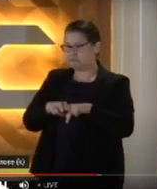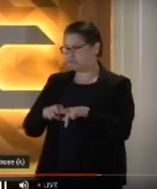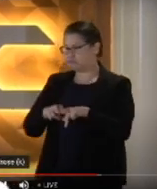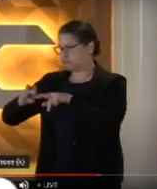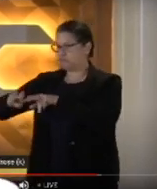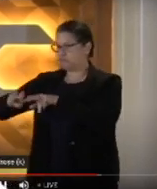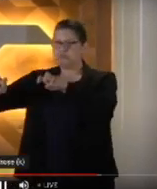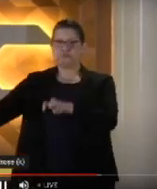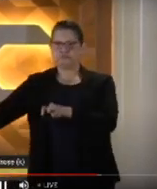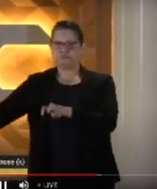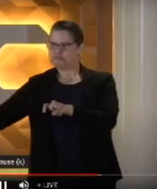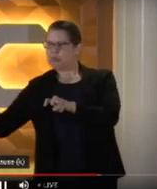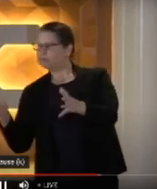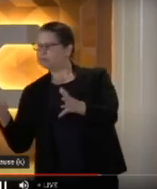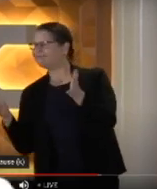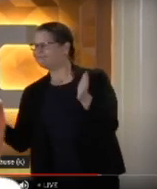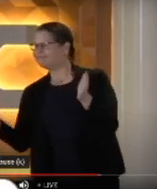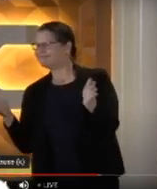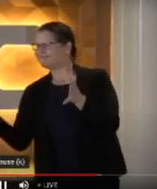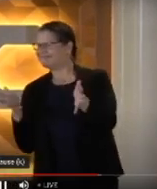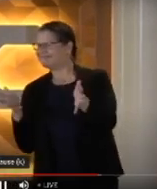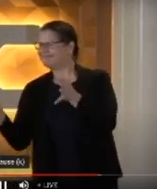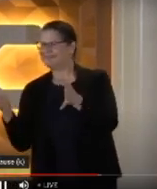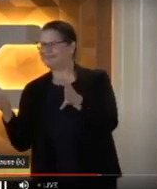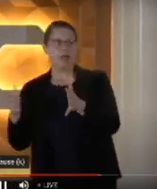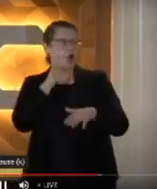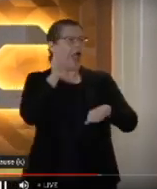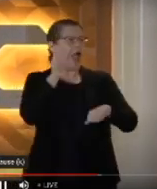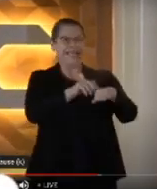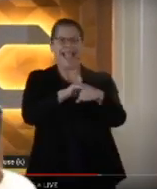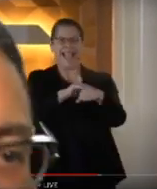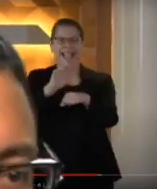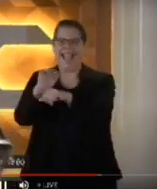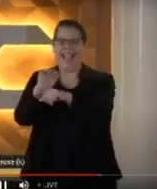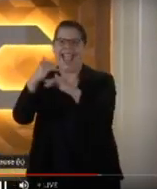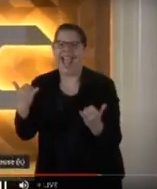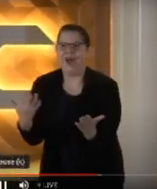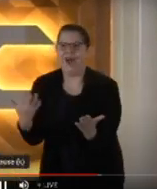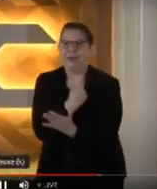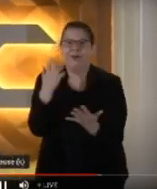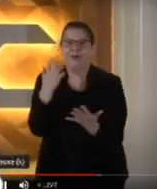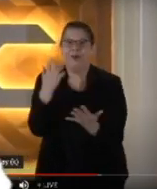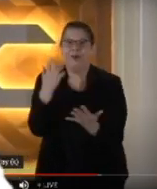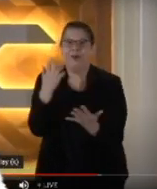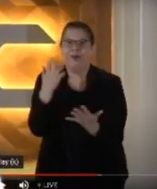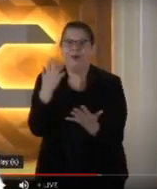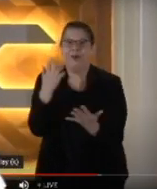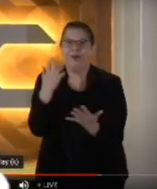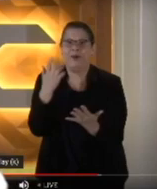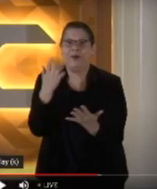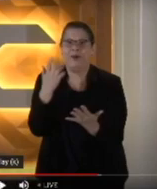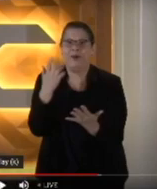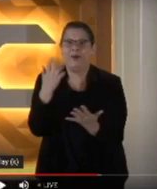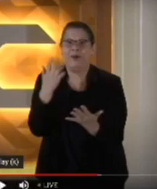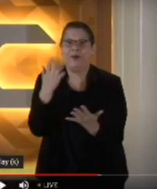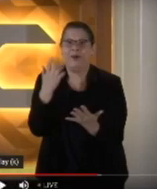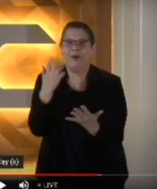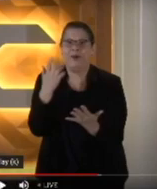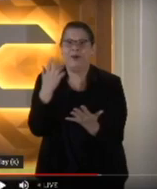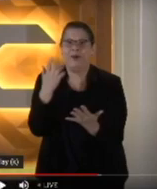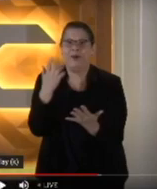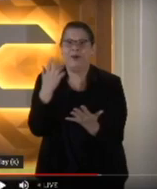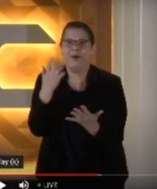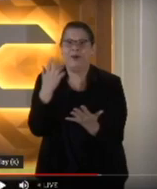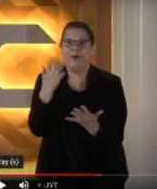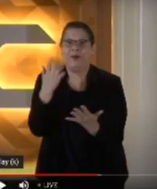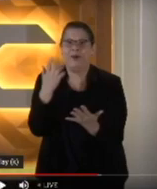a hacer un grupo para ir a compartir todos a la playa o vamos a hacer una fiesta en la playa? A menos que sea un retiro espiritual, porque ¿cómo tú vas